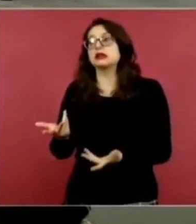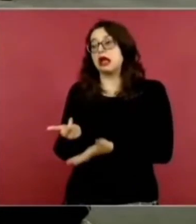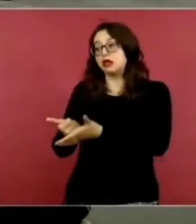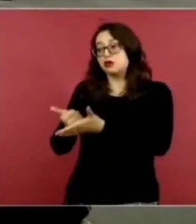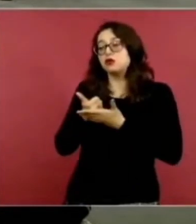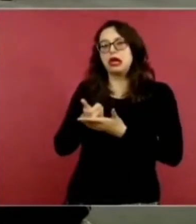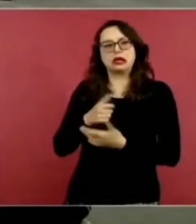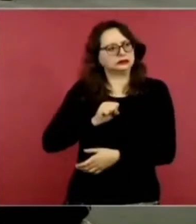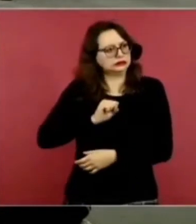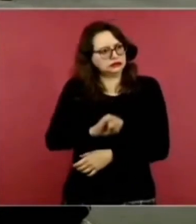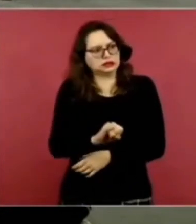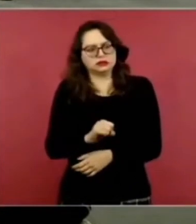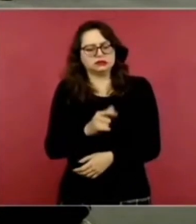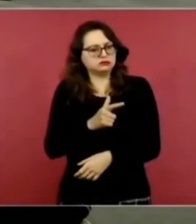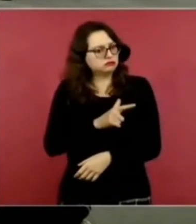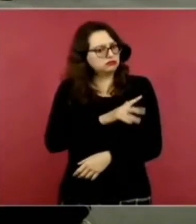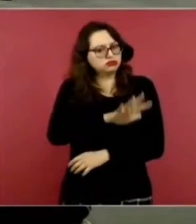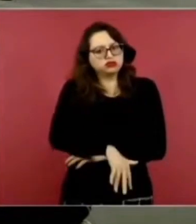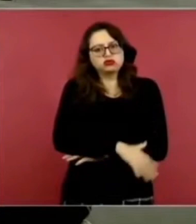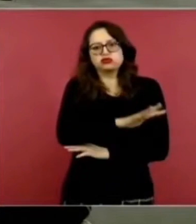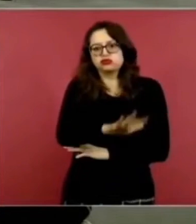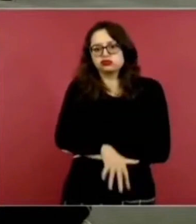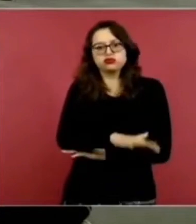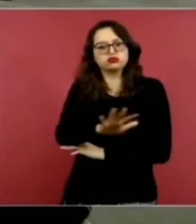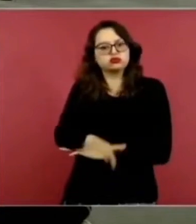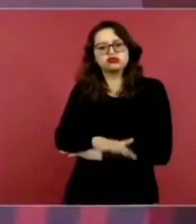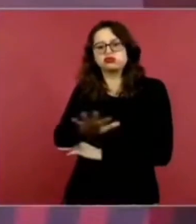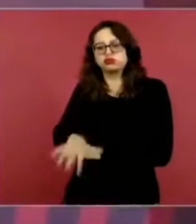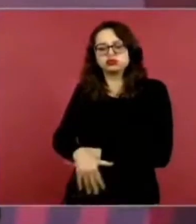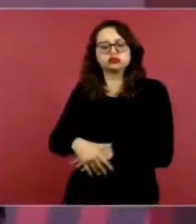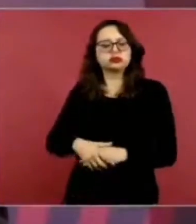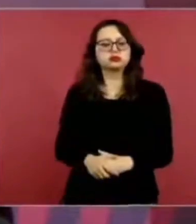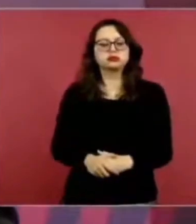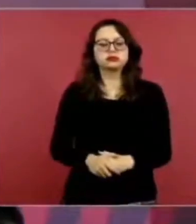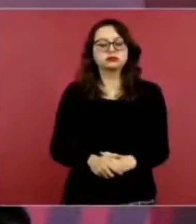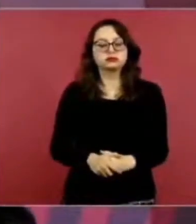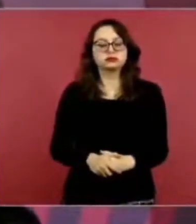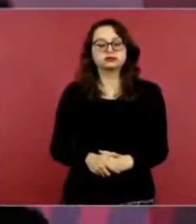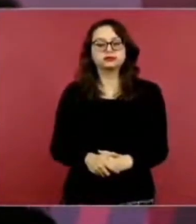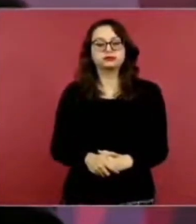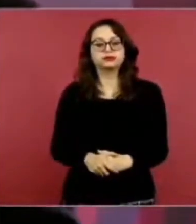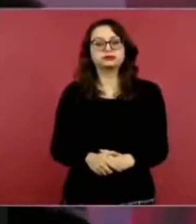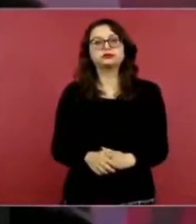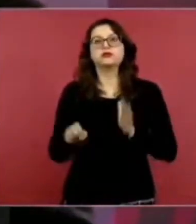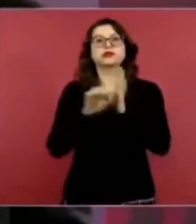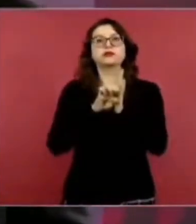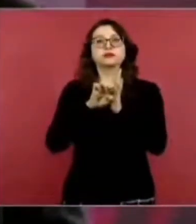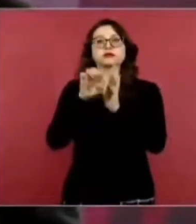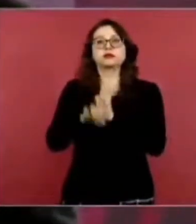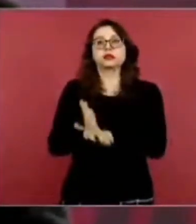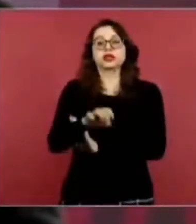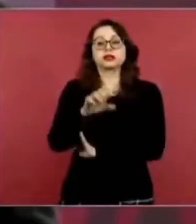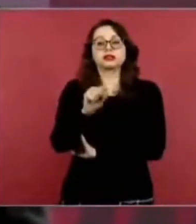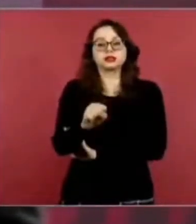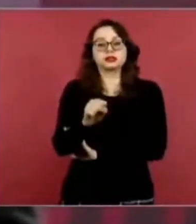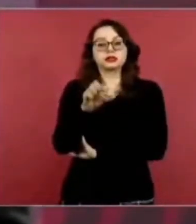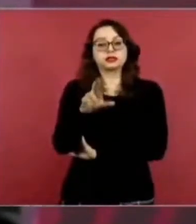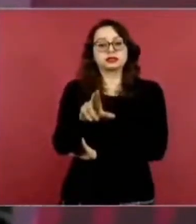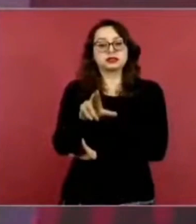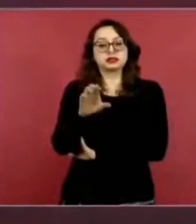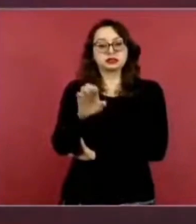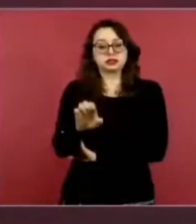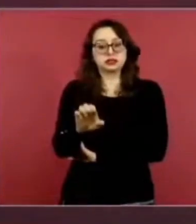ayudando a localizarlos. Por ejemplo, Relaciones Exteriores nos